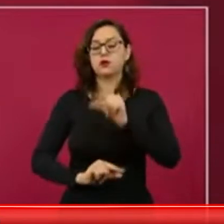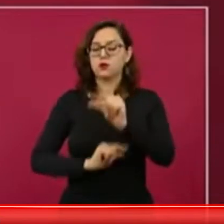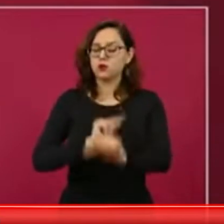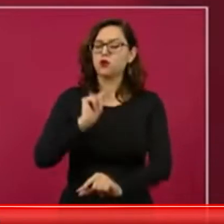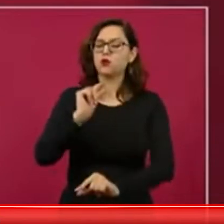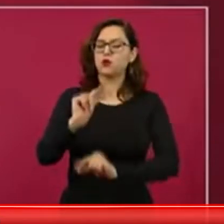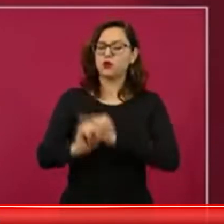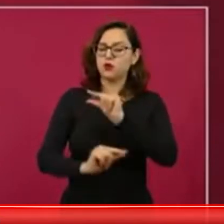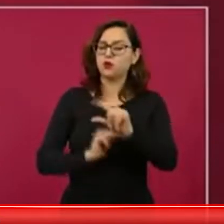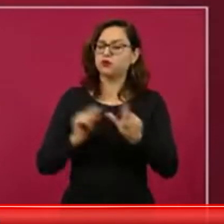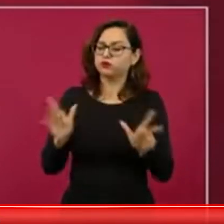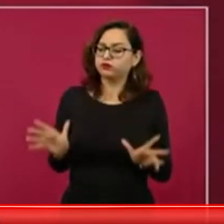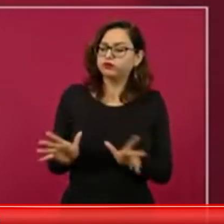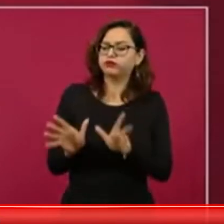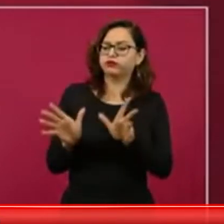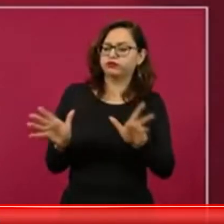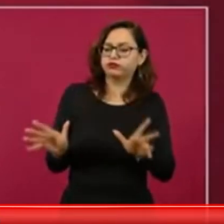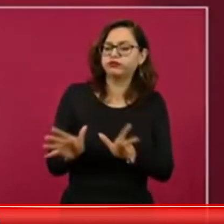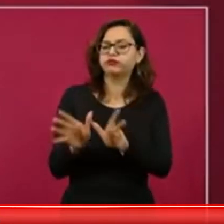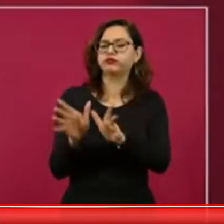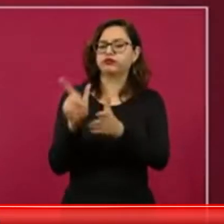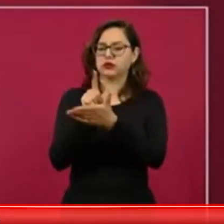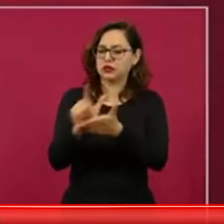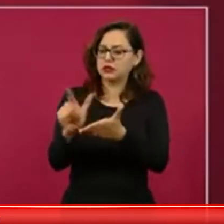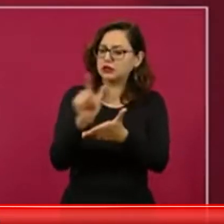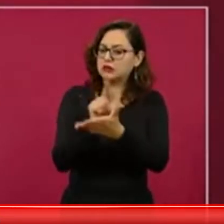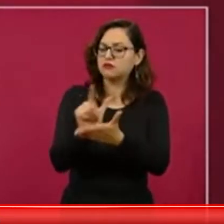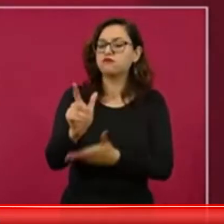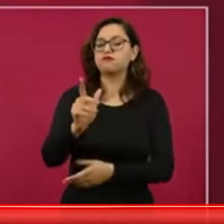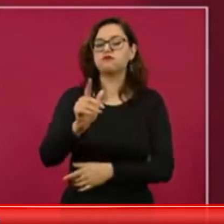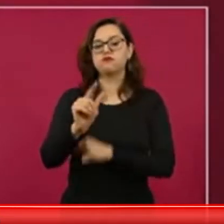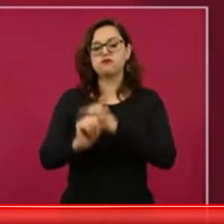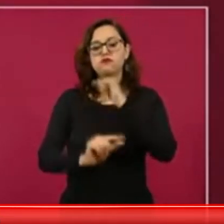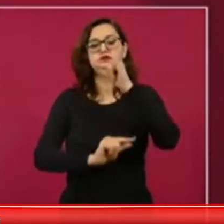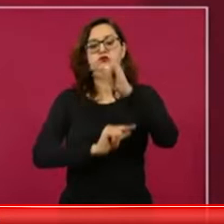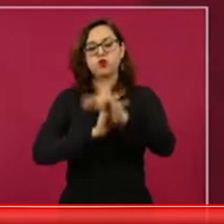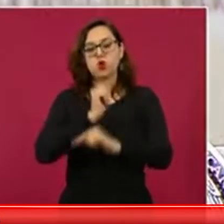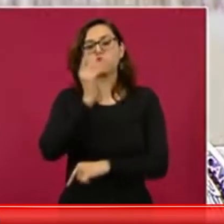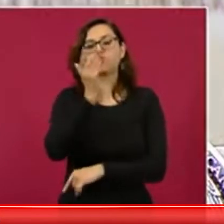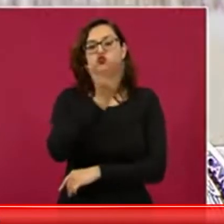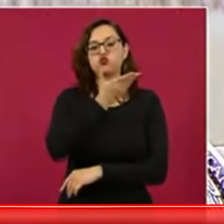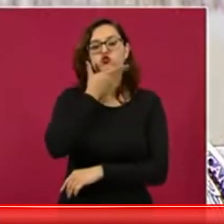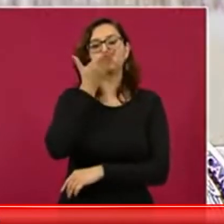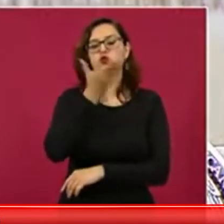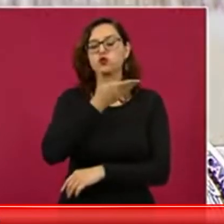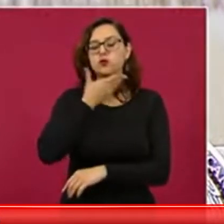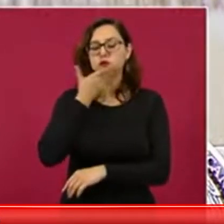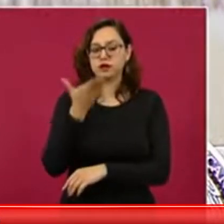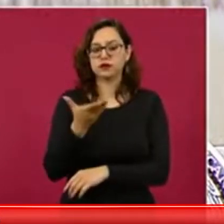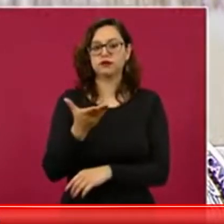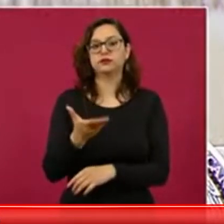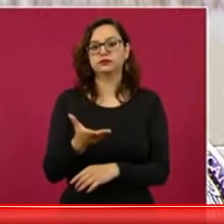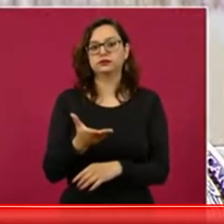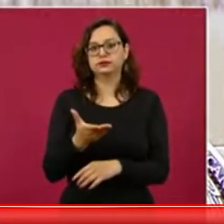desbrozar el camino para establecer la democracia.